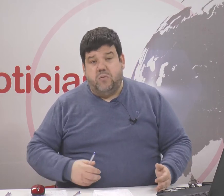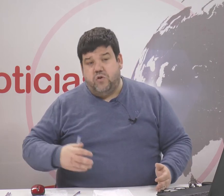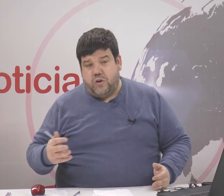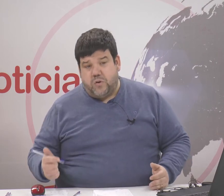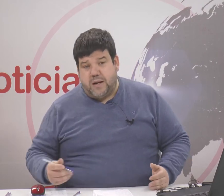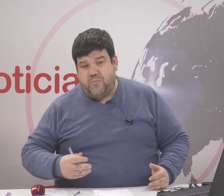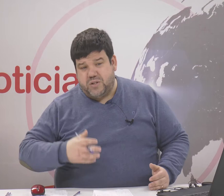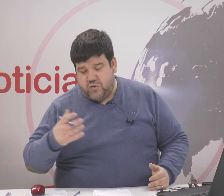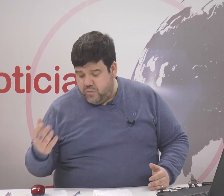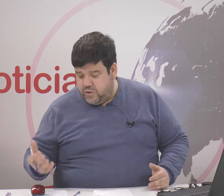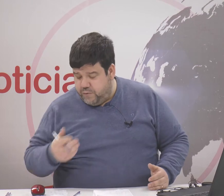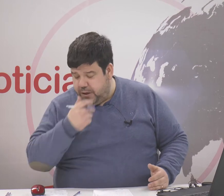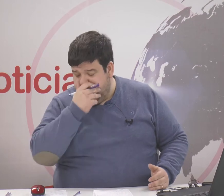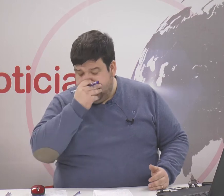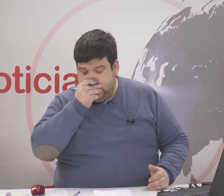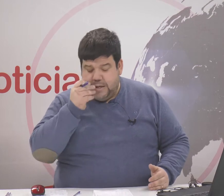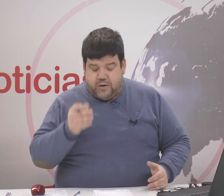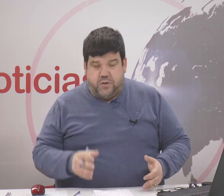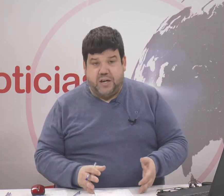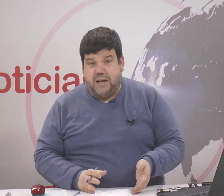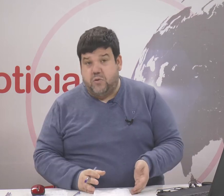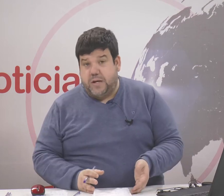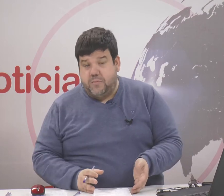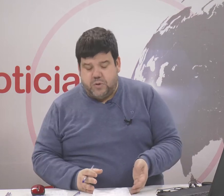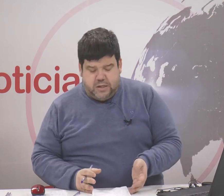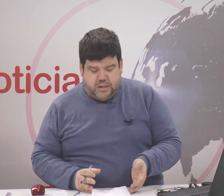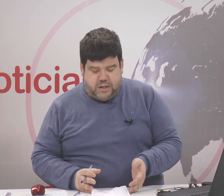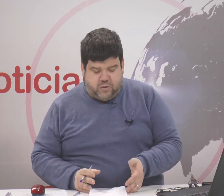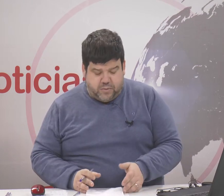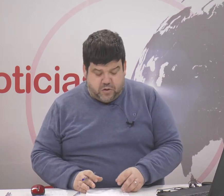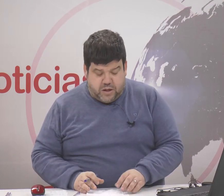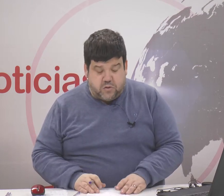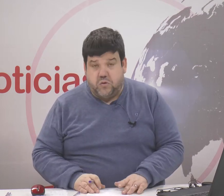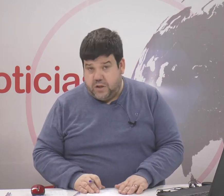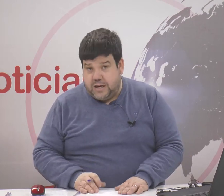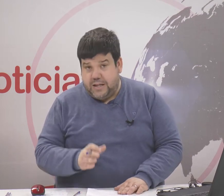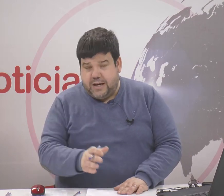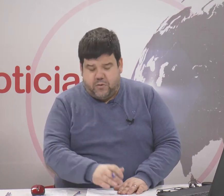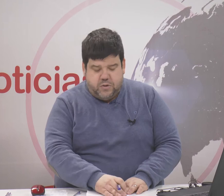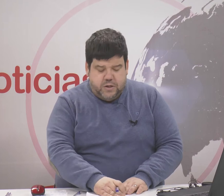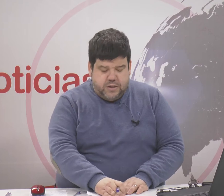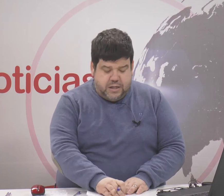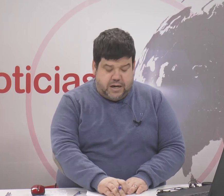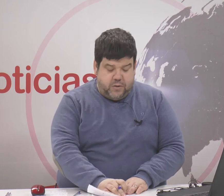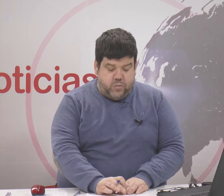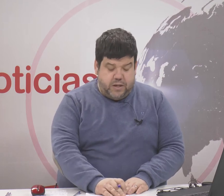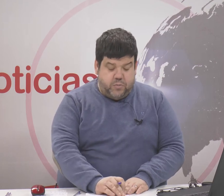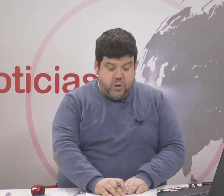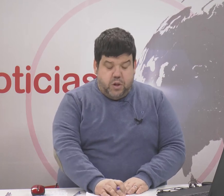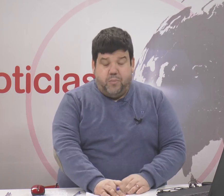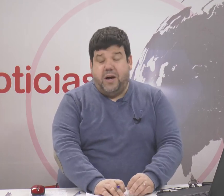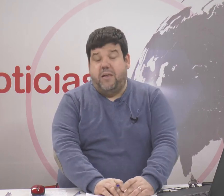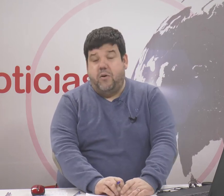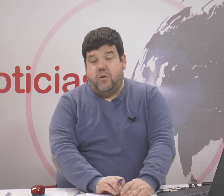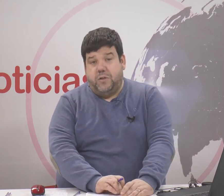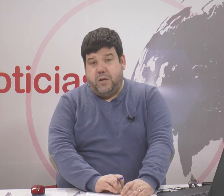como muchos recordarán, en su momento fue concejal de urbanismo del Ayuntamiento de Arcos, concejal delegado del área de urbanismo,